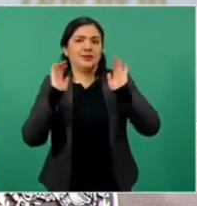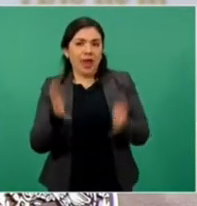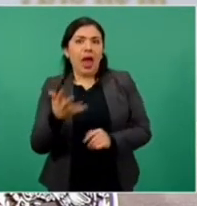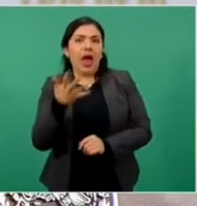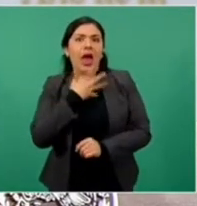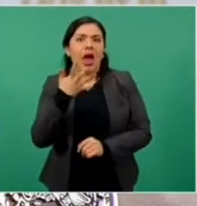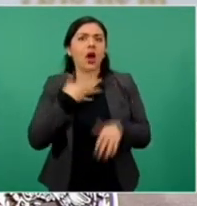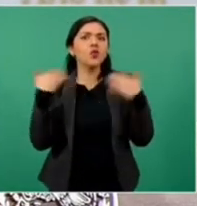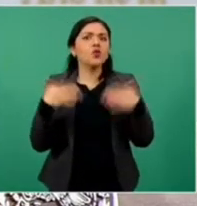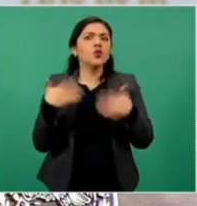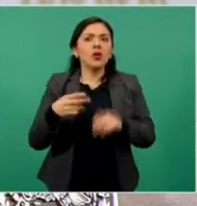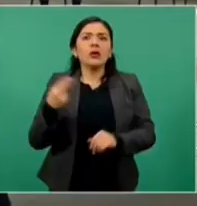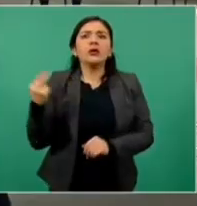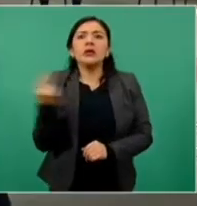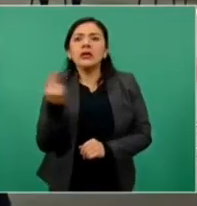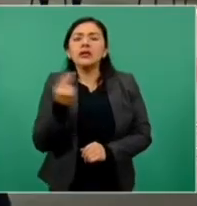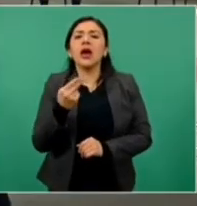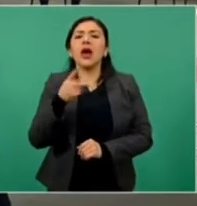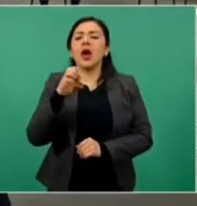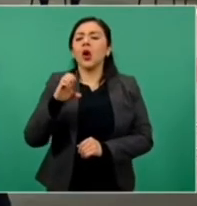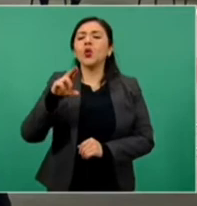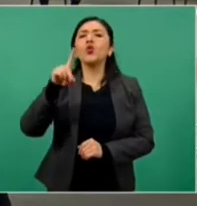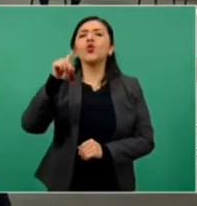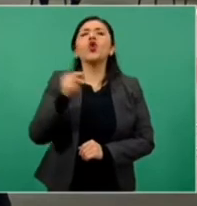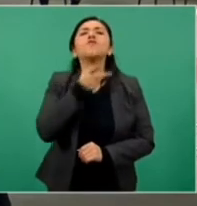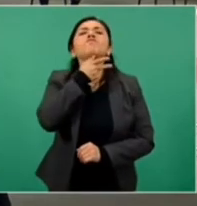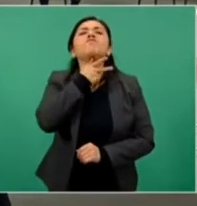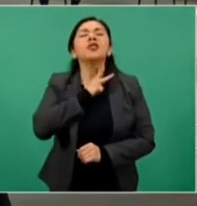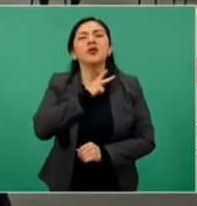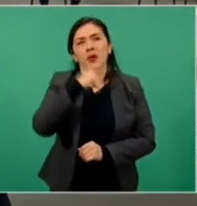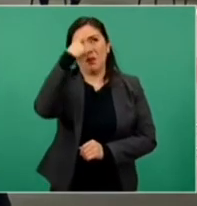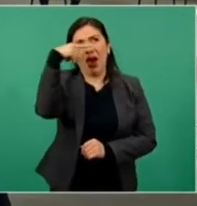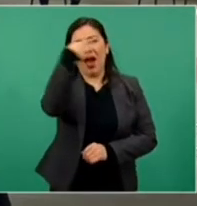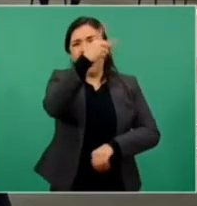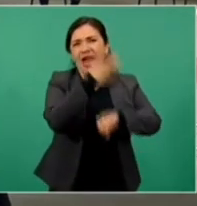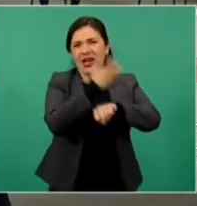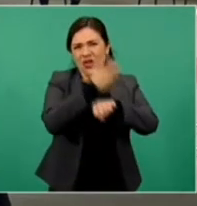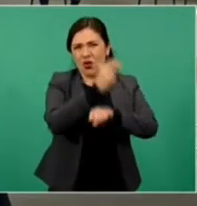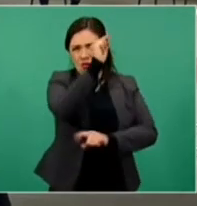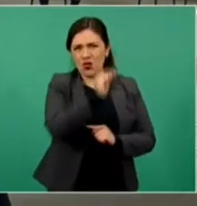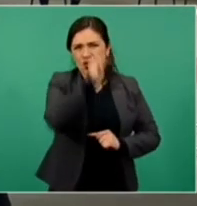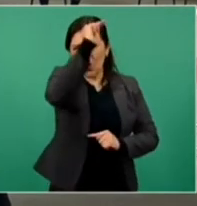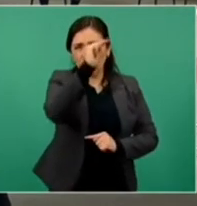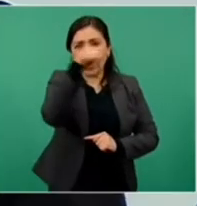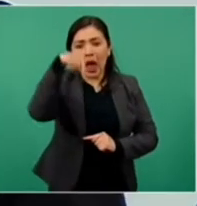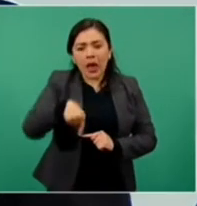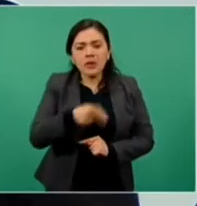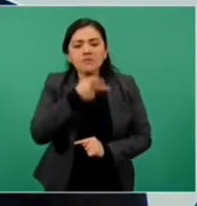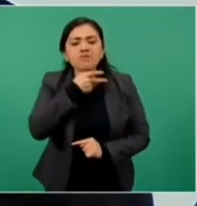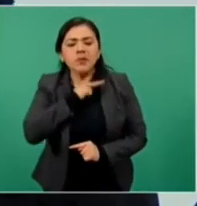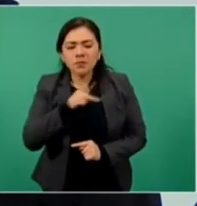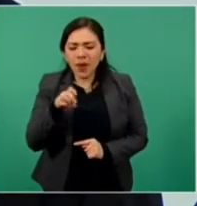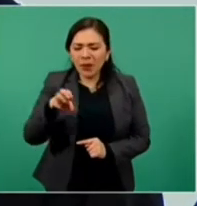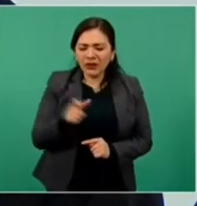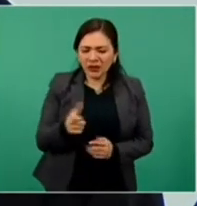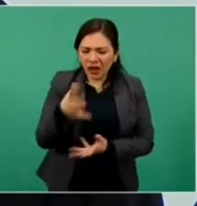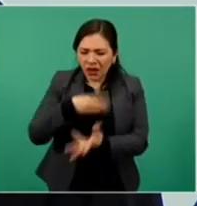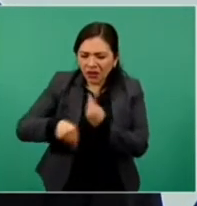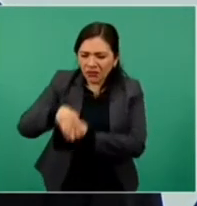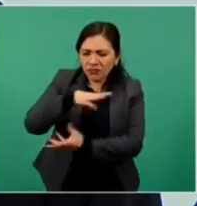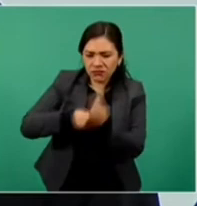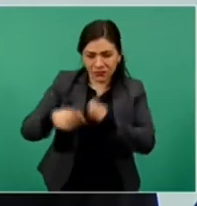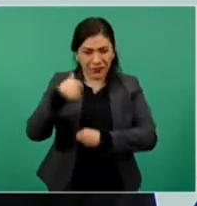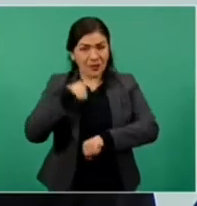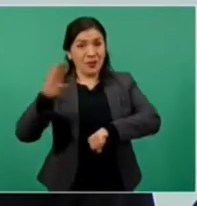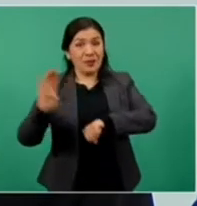una gran demanda de sus crudos en la costa norte norteamericana, ya no le resultaba un beneficio